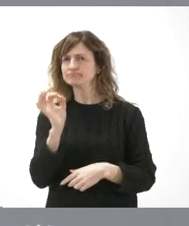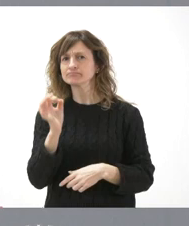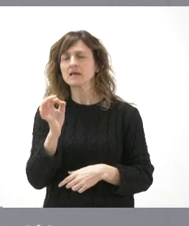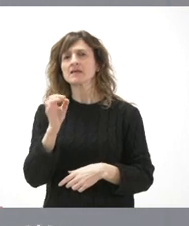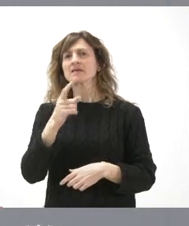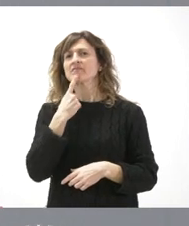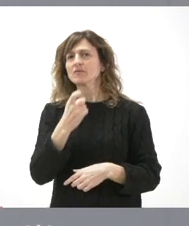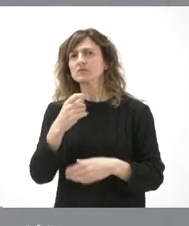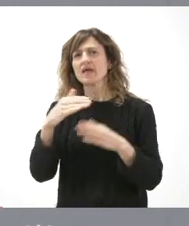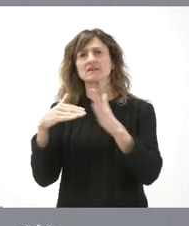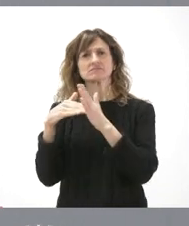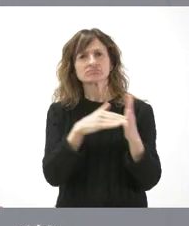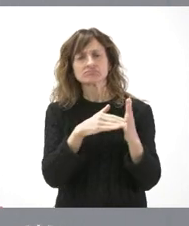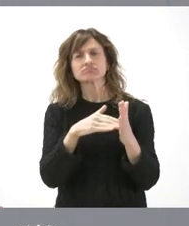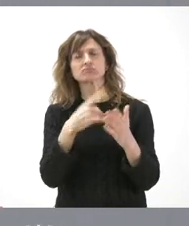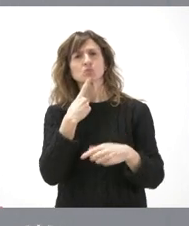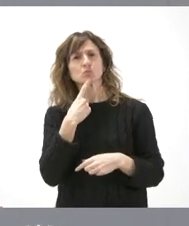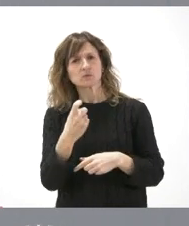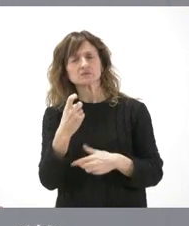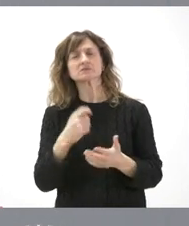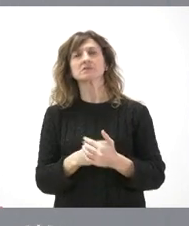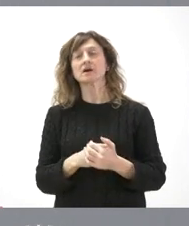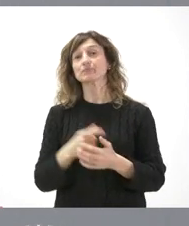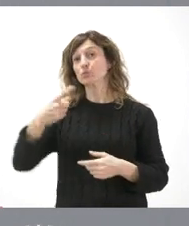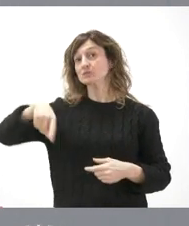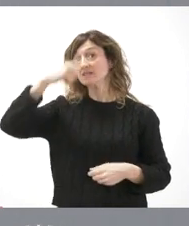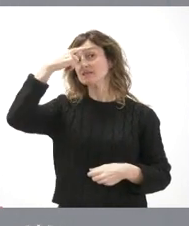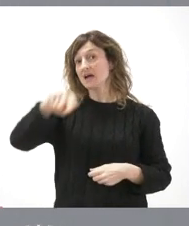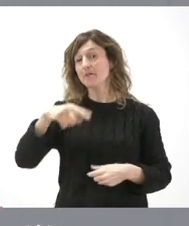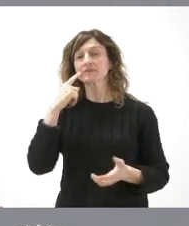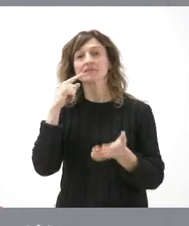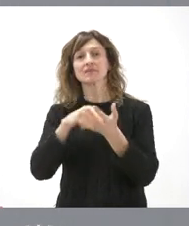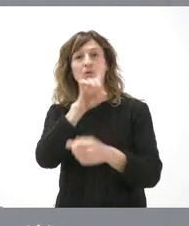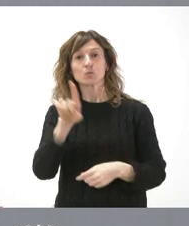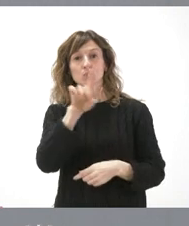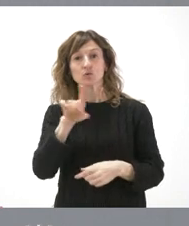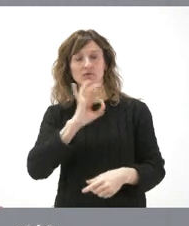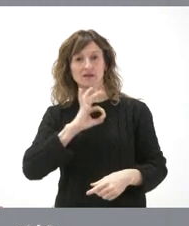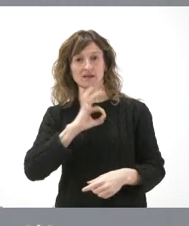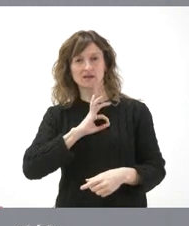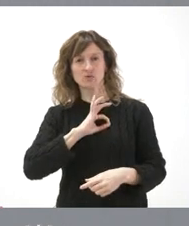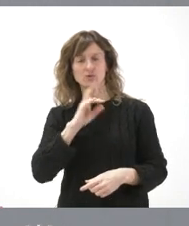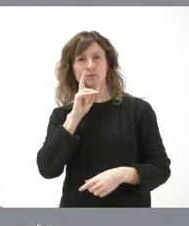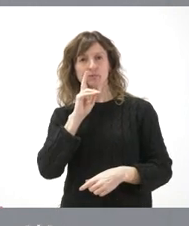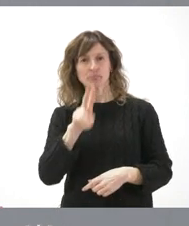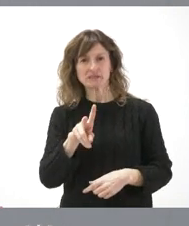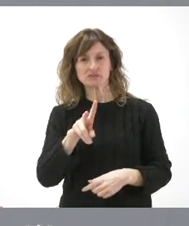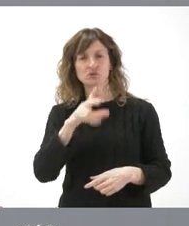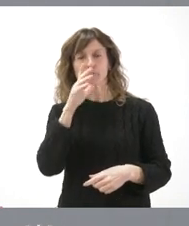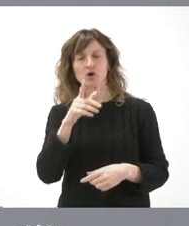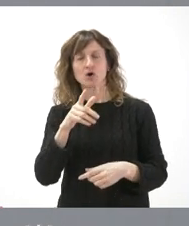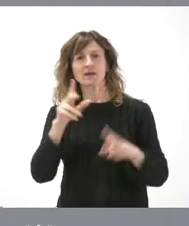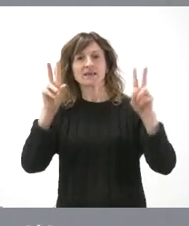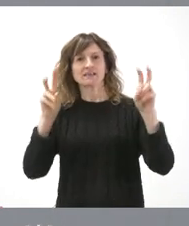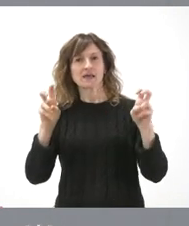muchos transportistas, especialmente saben ustedes que desde el día 1 de enero han visto cómo se incrementaban